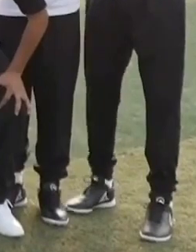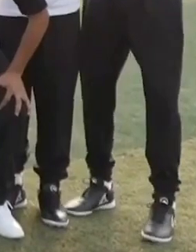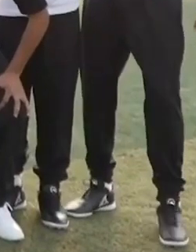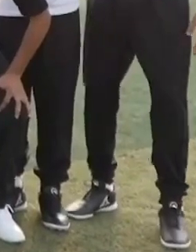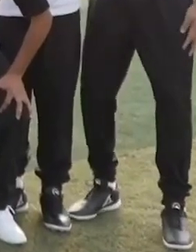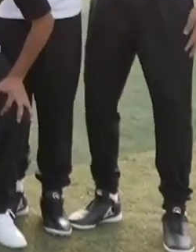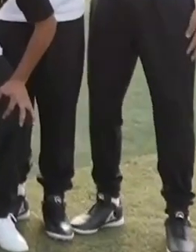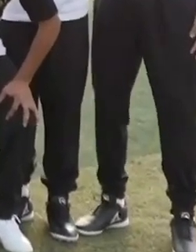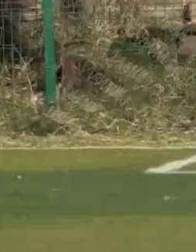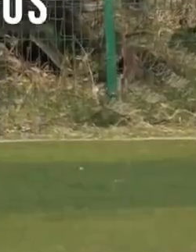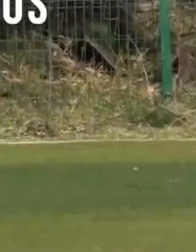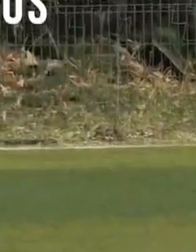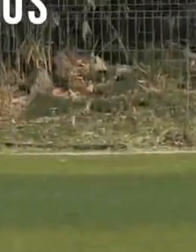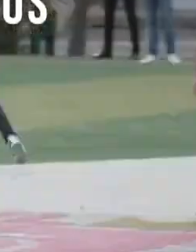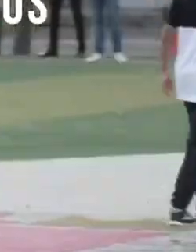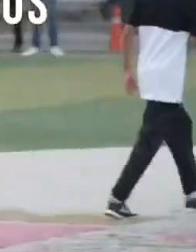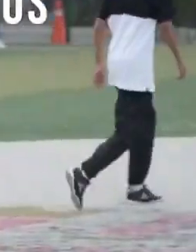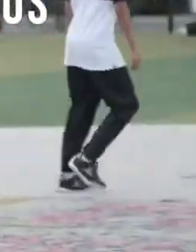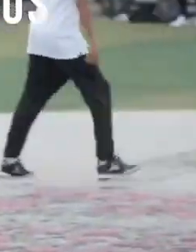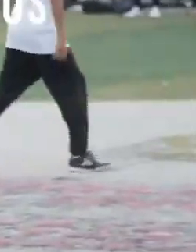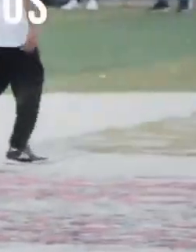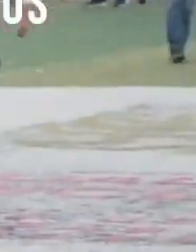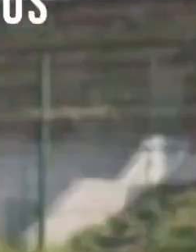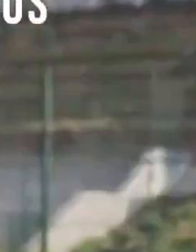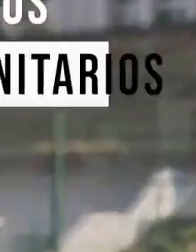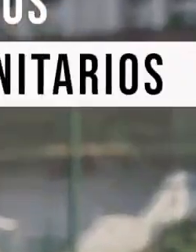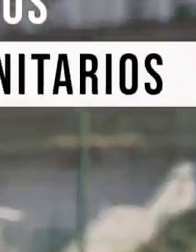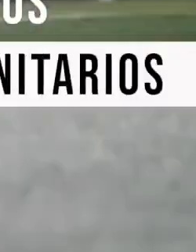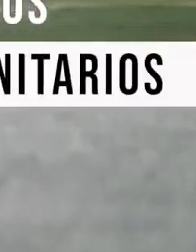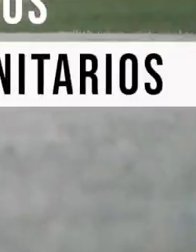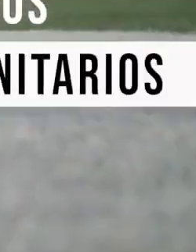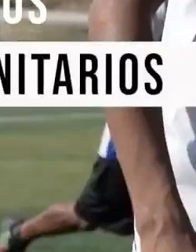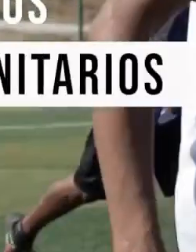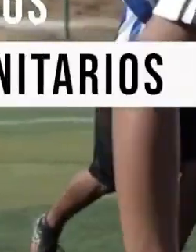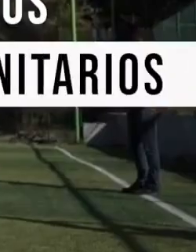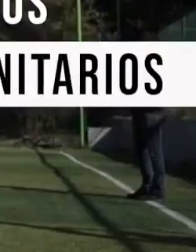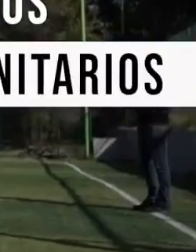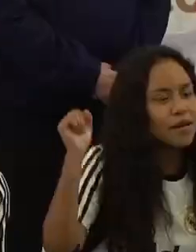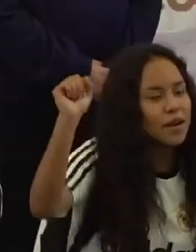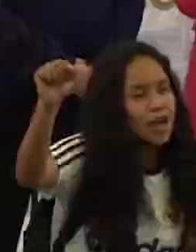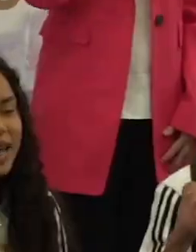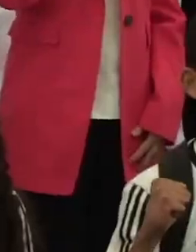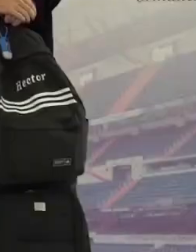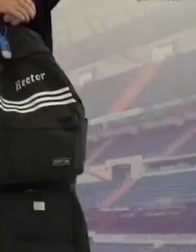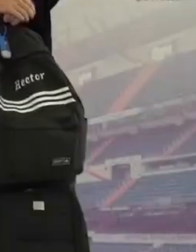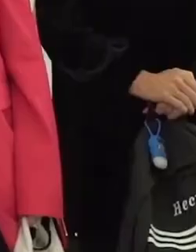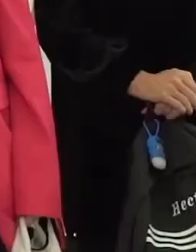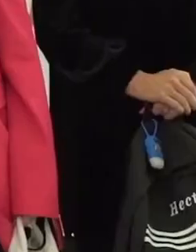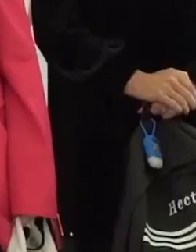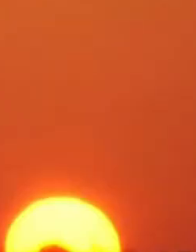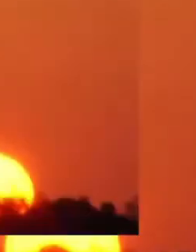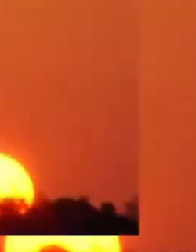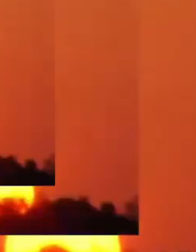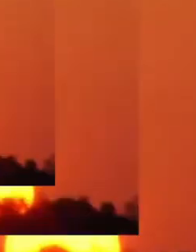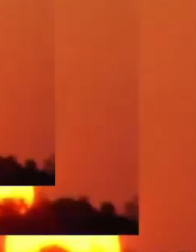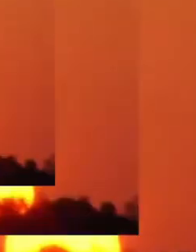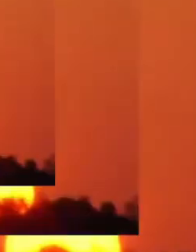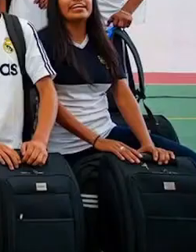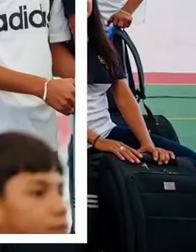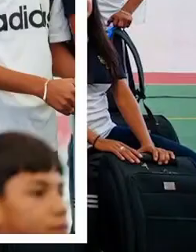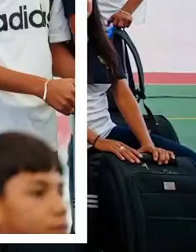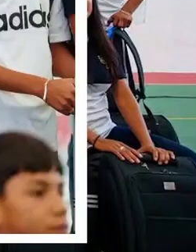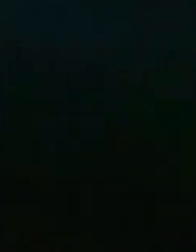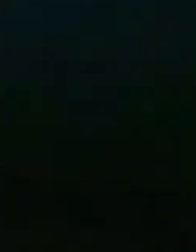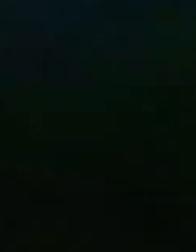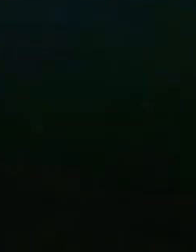12 mexicanos seleccionados de entre 3.500 niños de centros comunitarios. Estos niños, que nunca habían viajado en